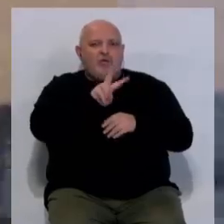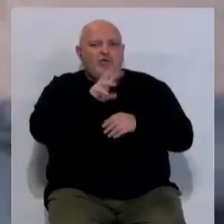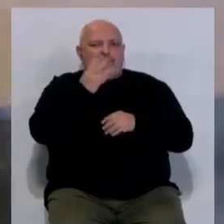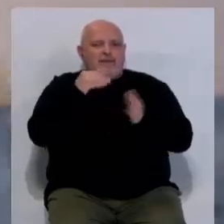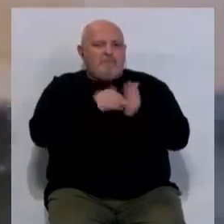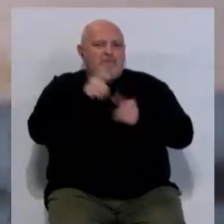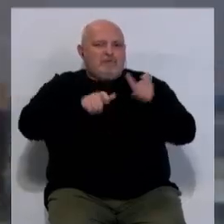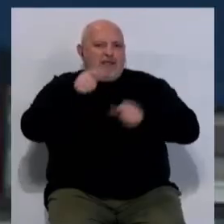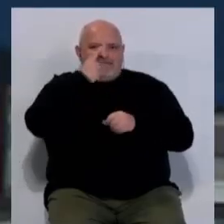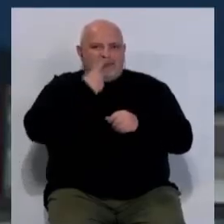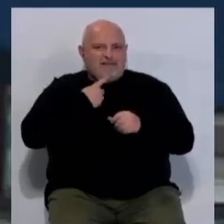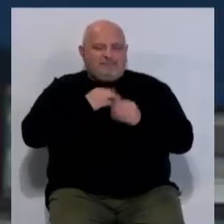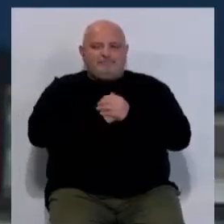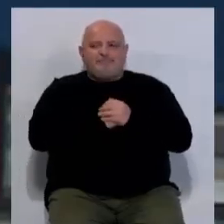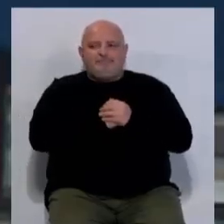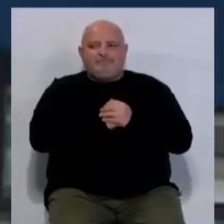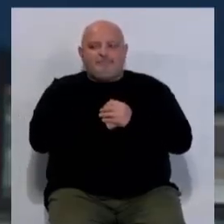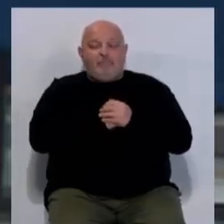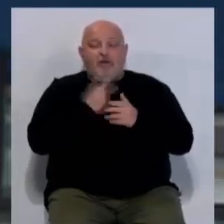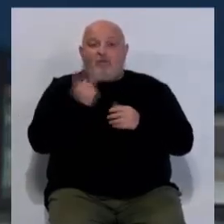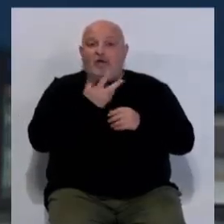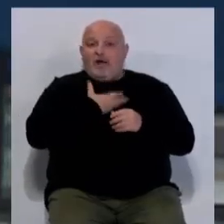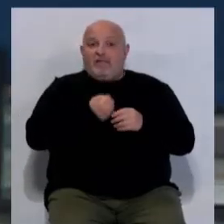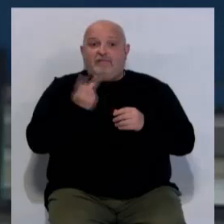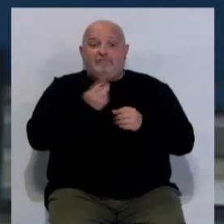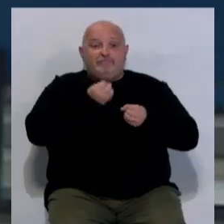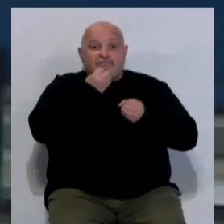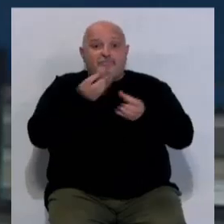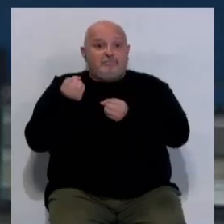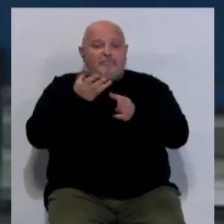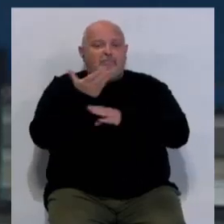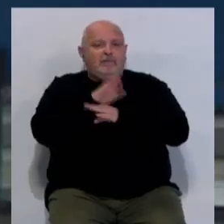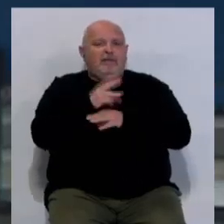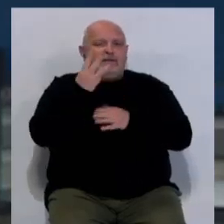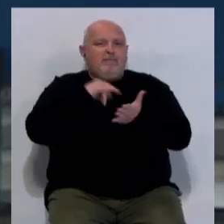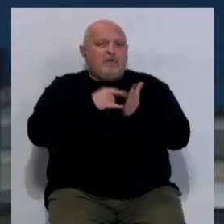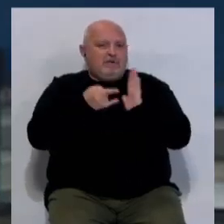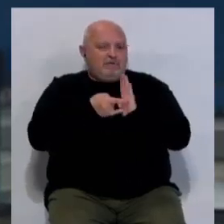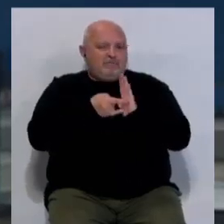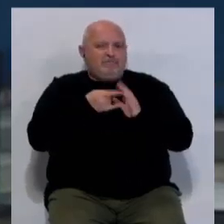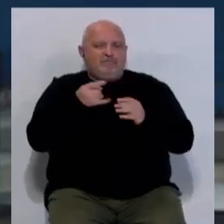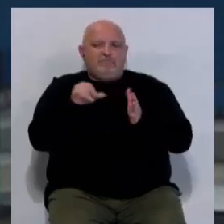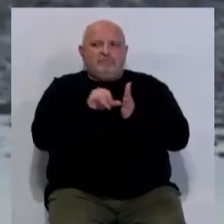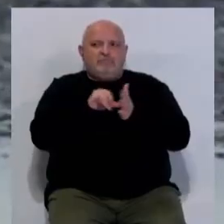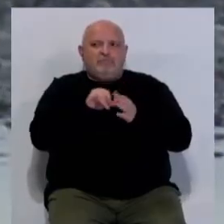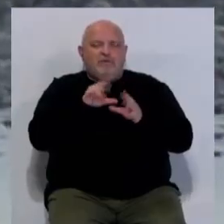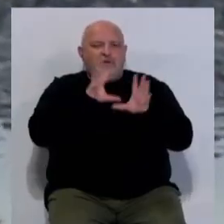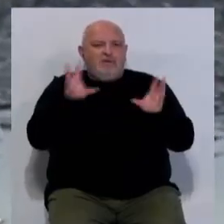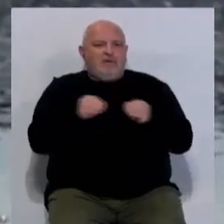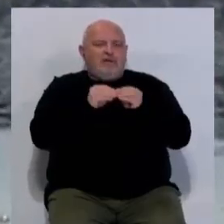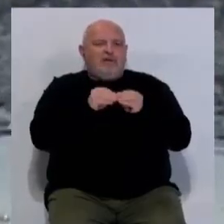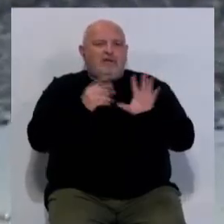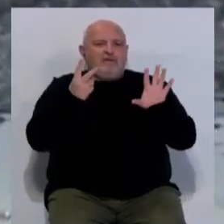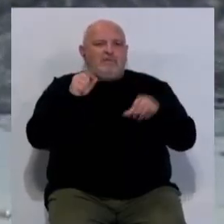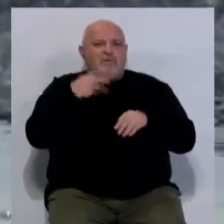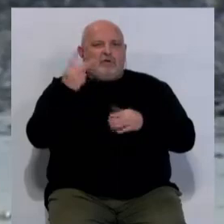.000 habitantes. Para ello, ambos alcaldes han recordado que se han presentado tres proyectos que ascienden a una inversión conjunta